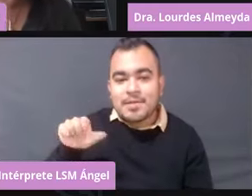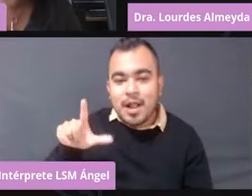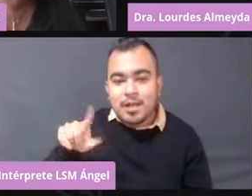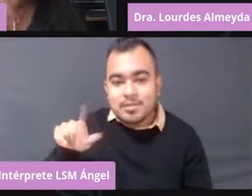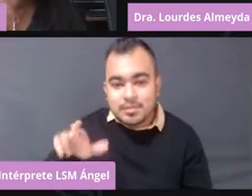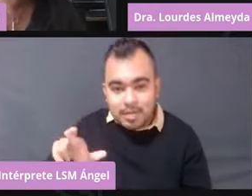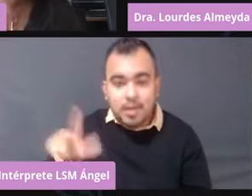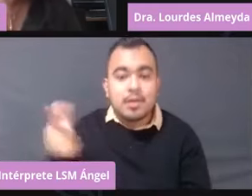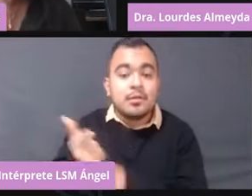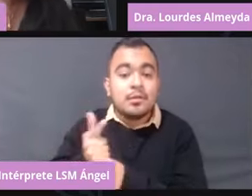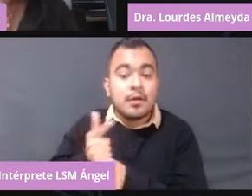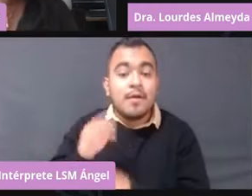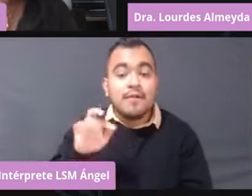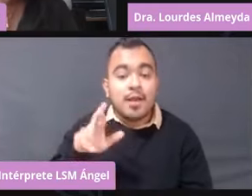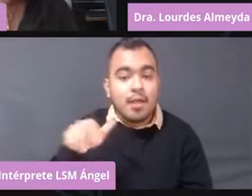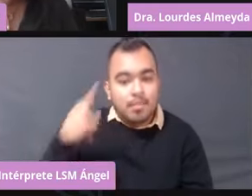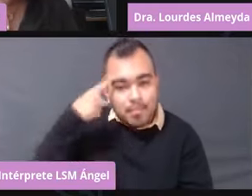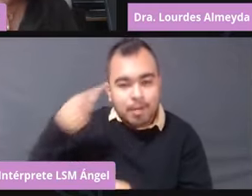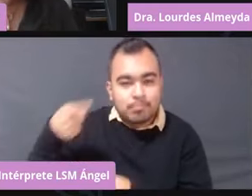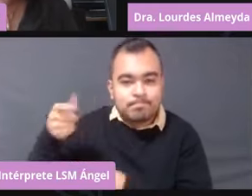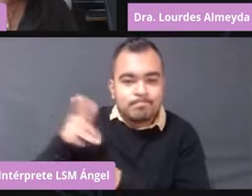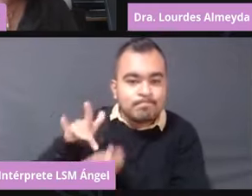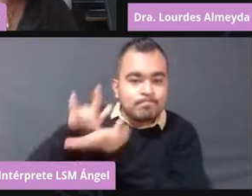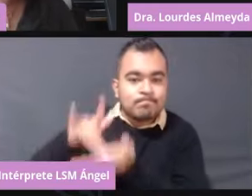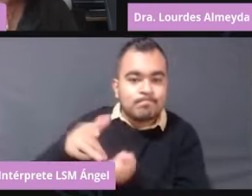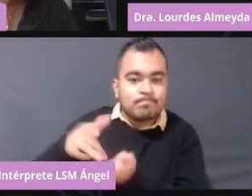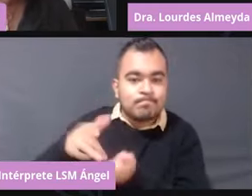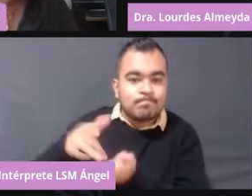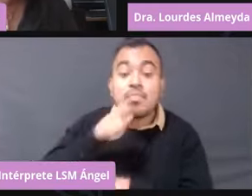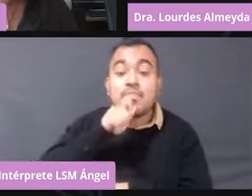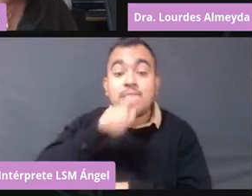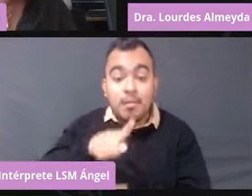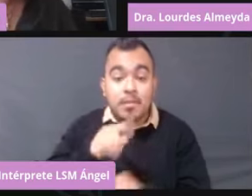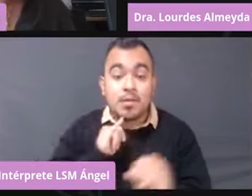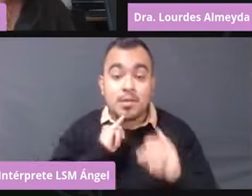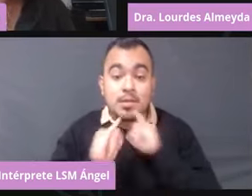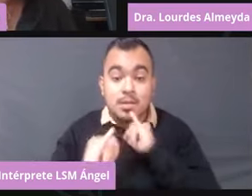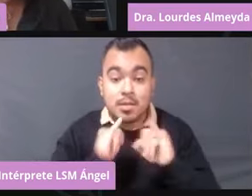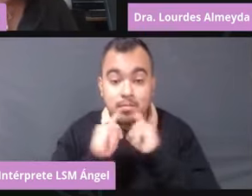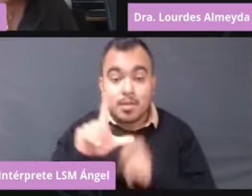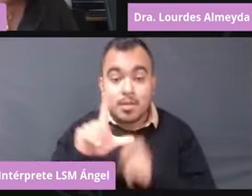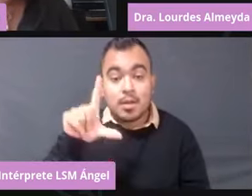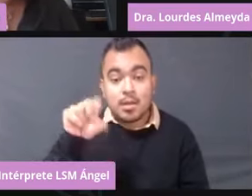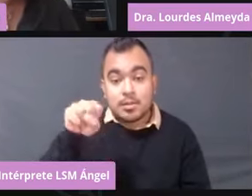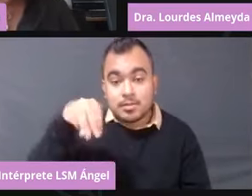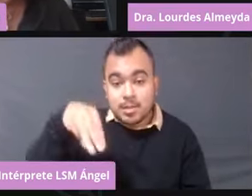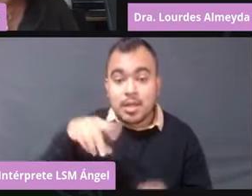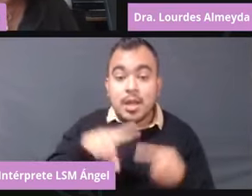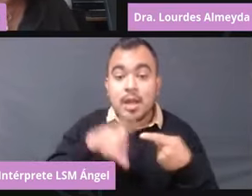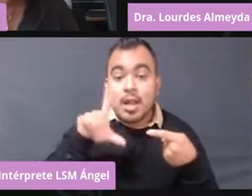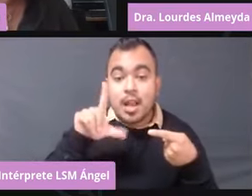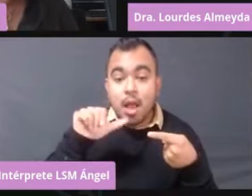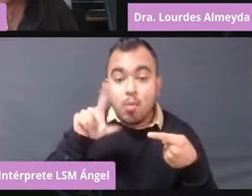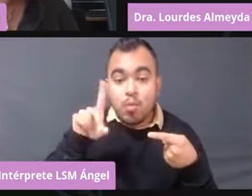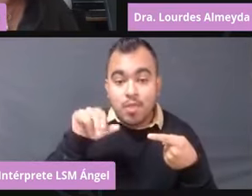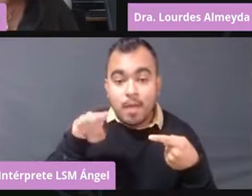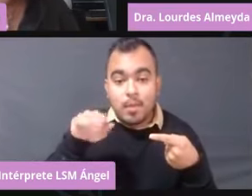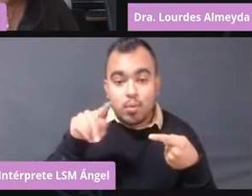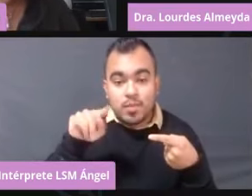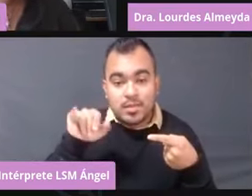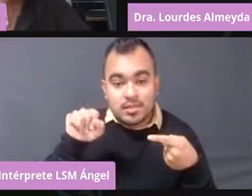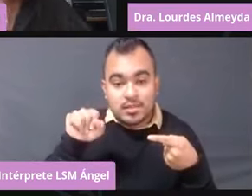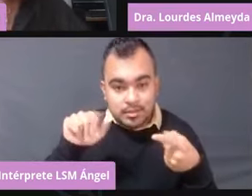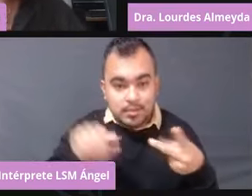que nos está apoyando en controles, así como a los intérpretes de lengua de señas mexicana, Claudia Bautista y Ángel de la Parra, que nos